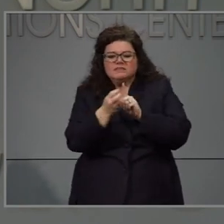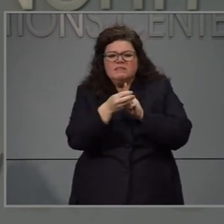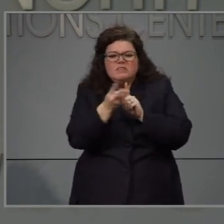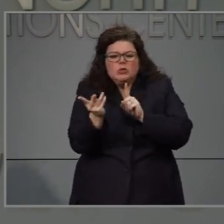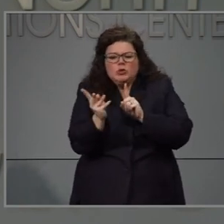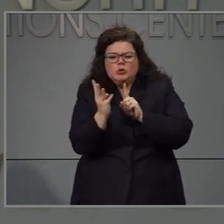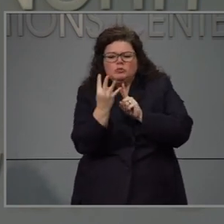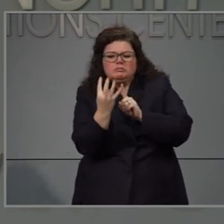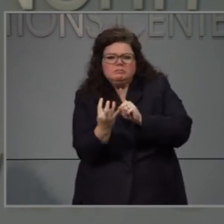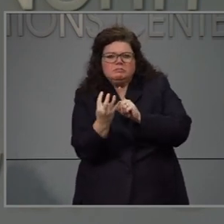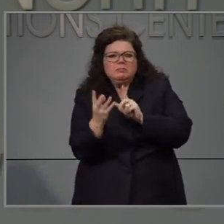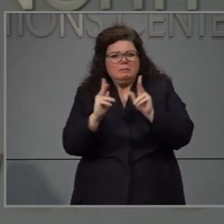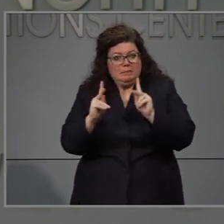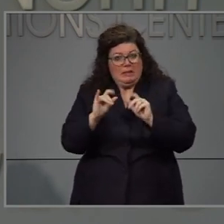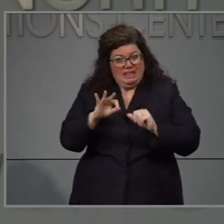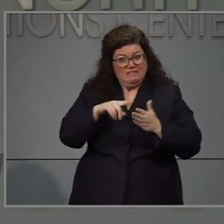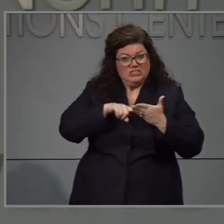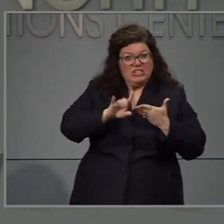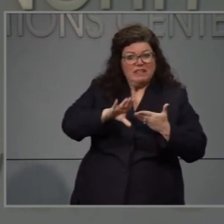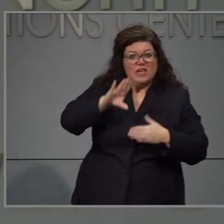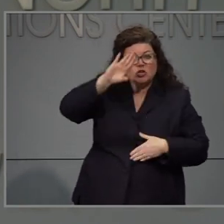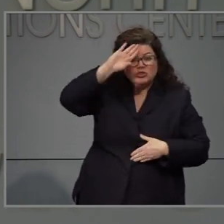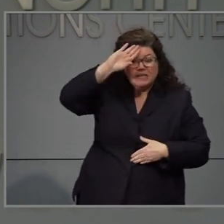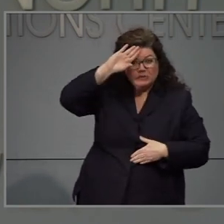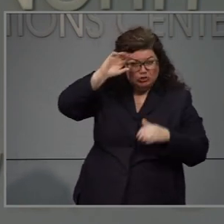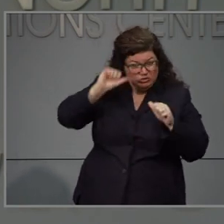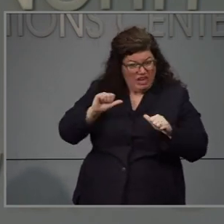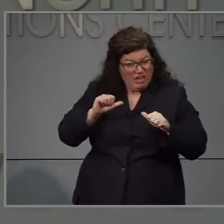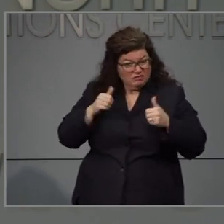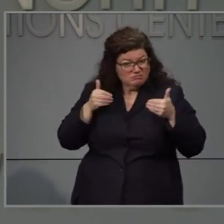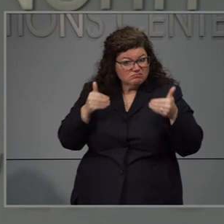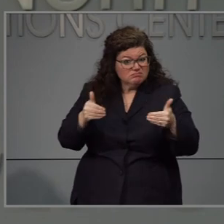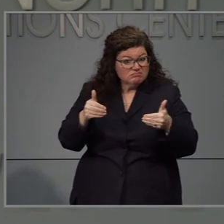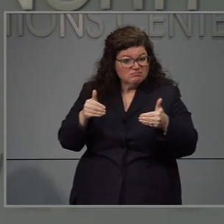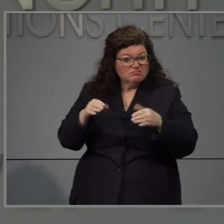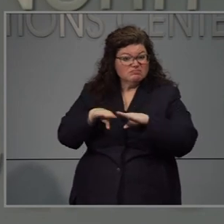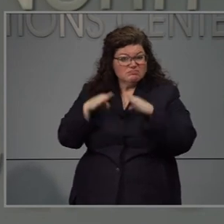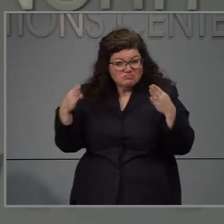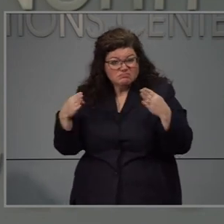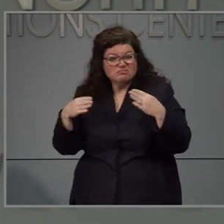grupos pequeños. Si toman la temperatura de las de las personas.